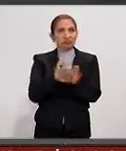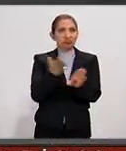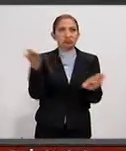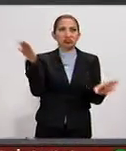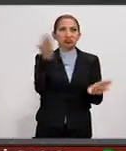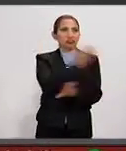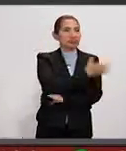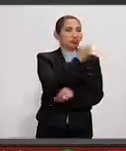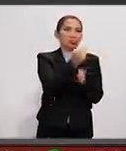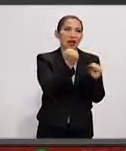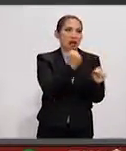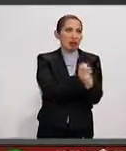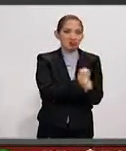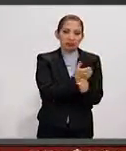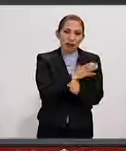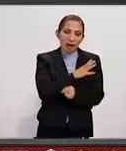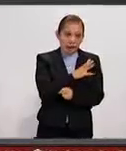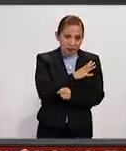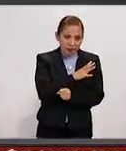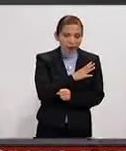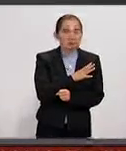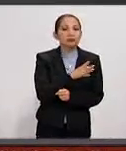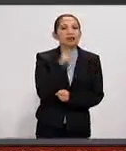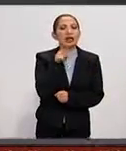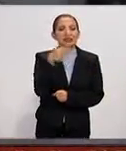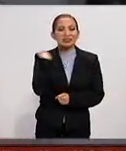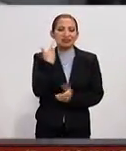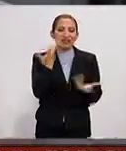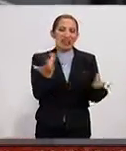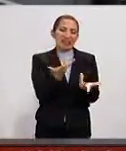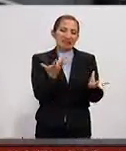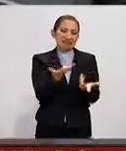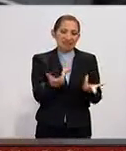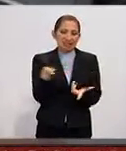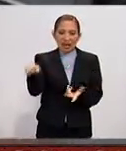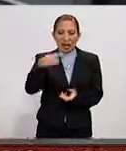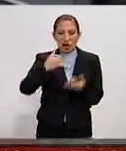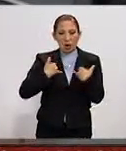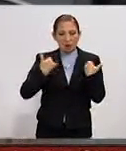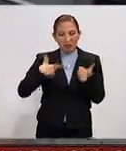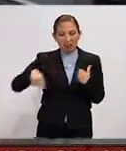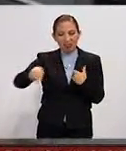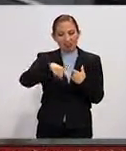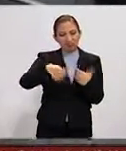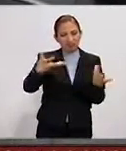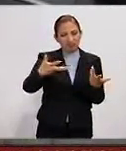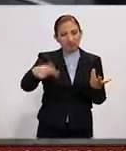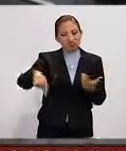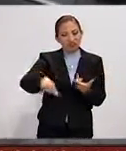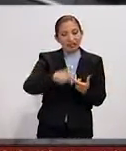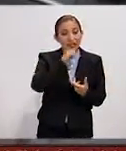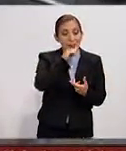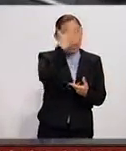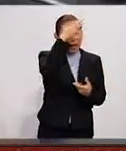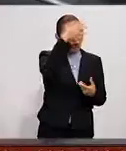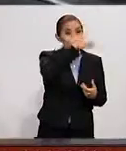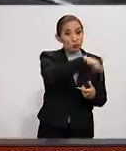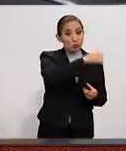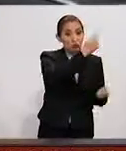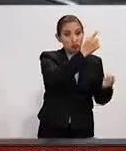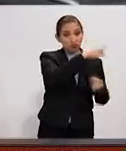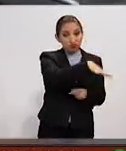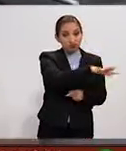muchos años, es una práctica que entre jóvenes y también entre adultos,